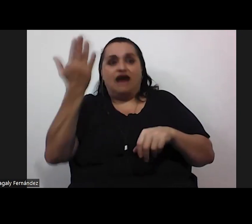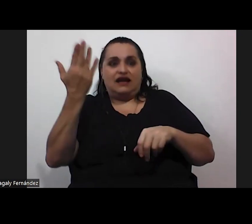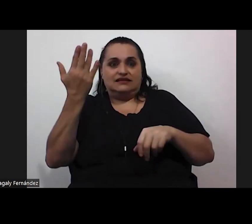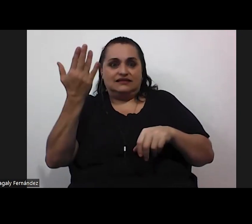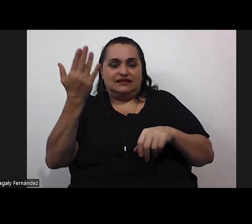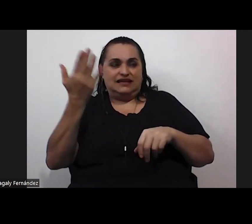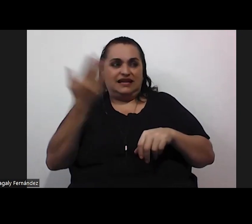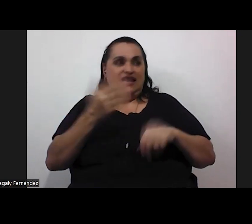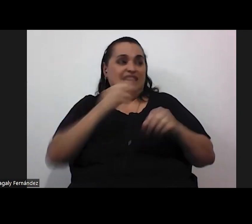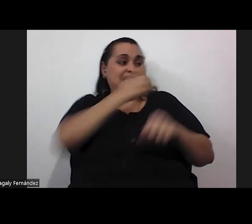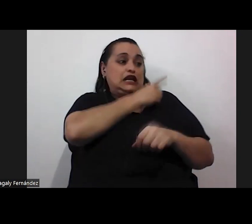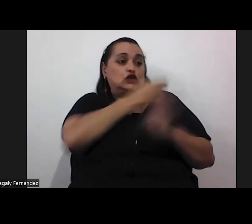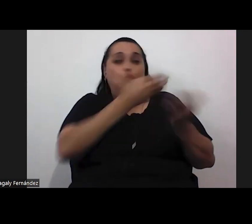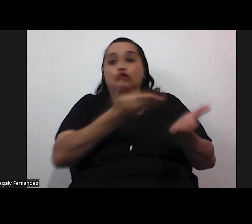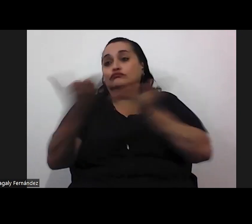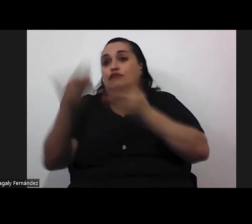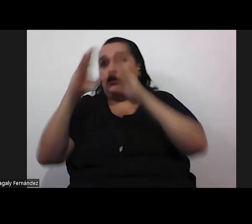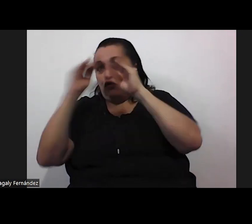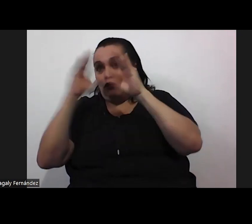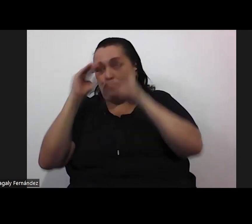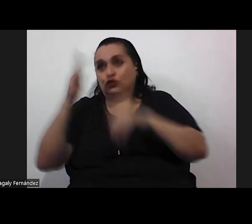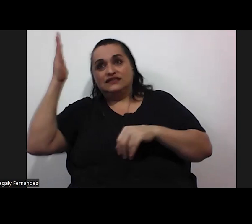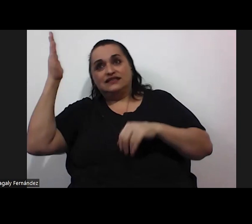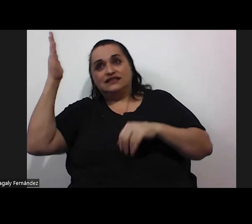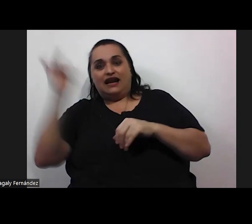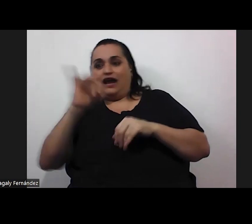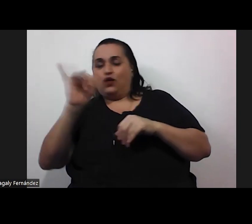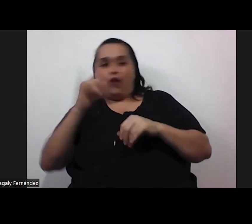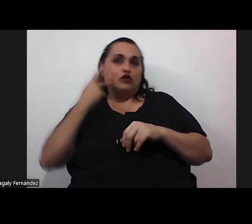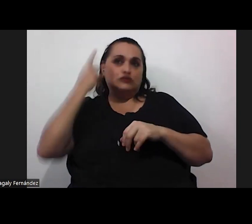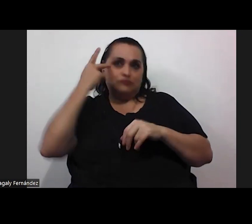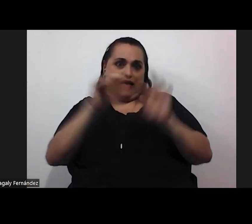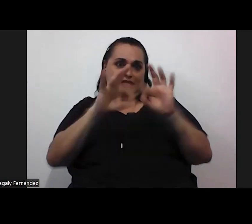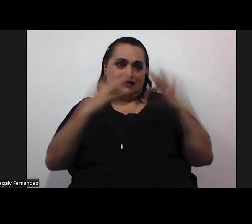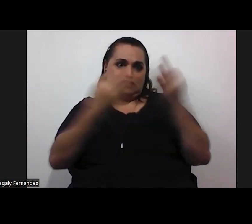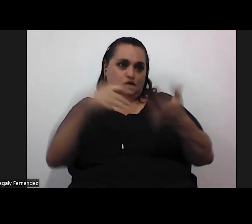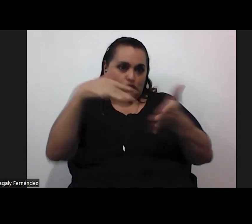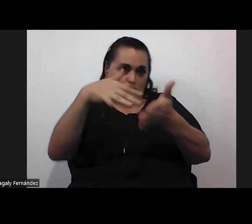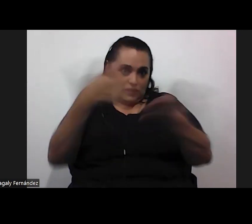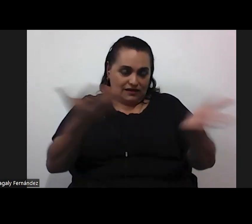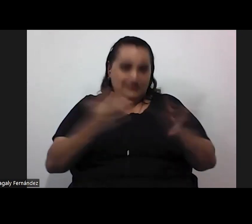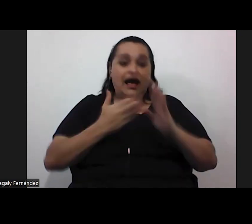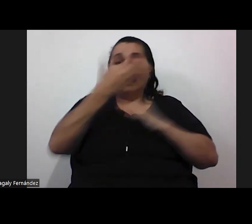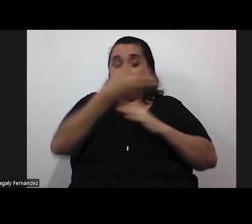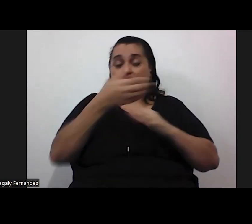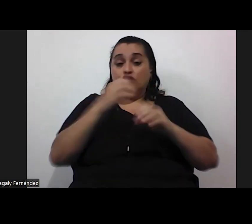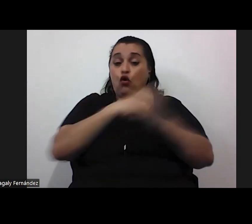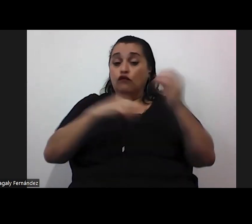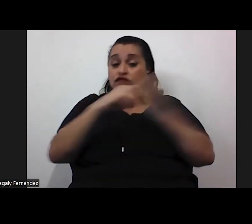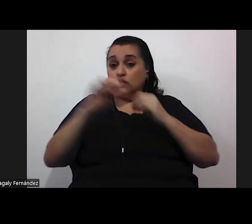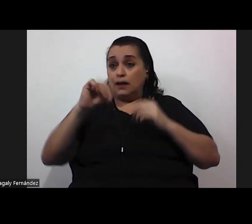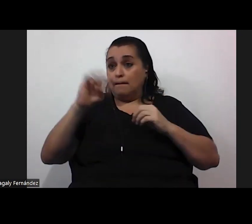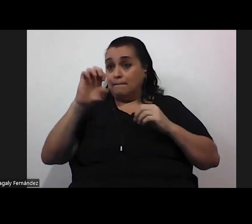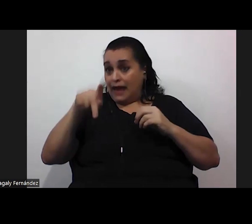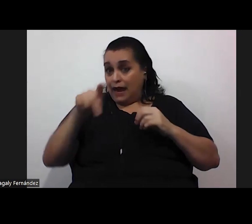trasladar esta información digamos de una charla como esta a estas poblaciones si también a través de las oficinas del MEP esas capacitaciones se